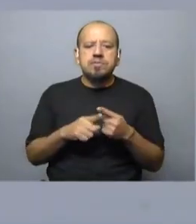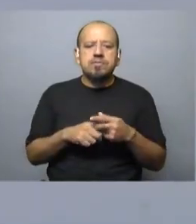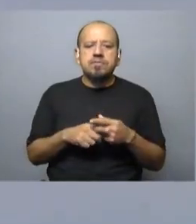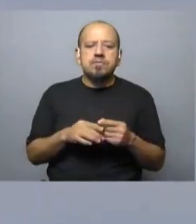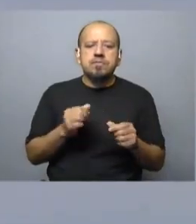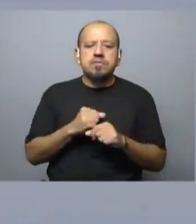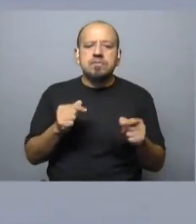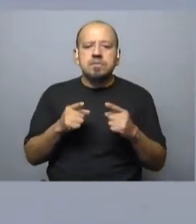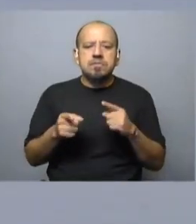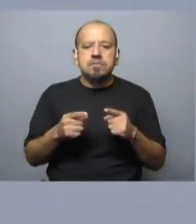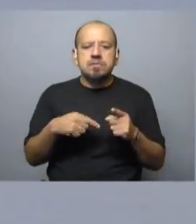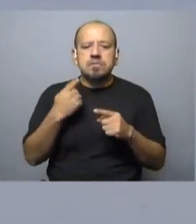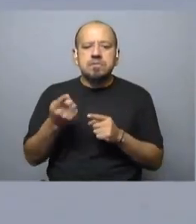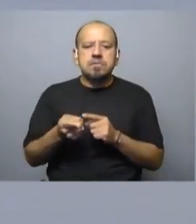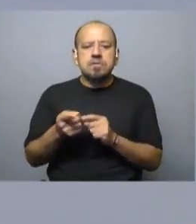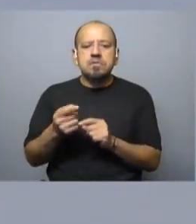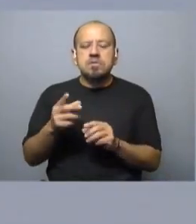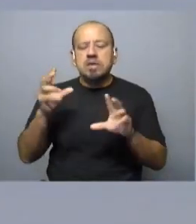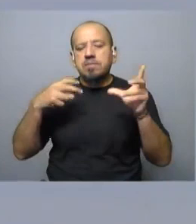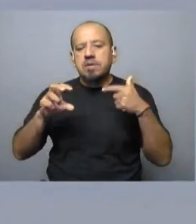puede impactar a otros animales también.